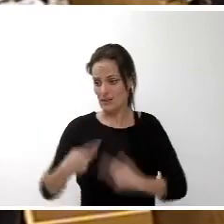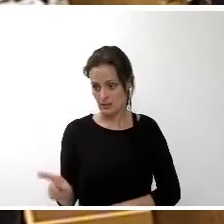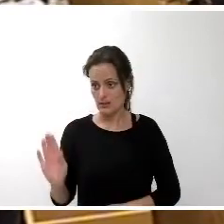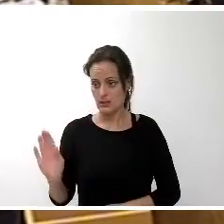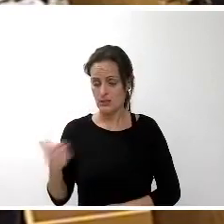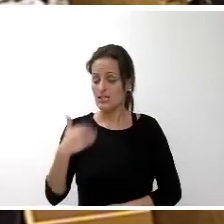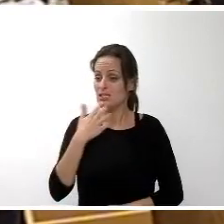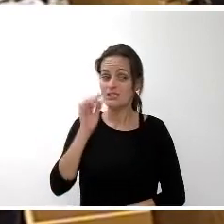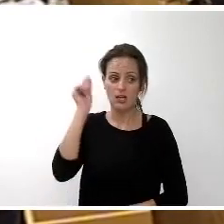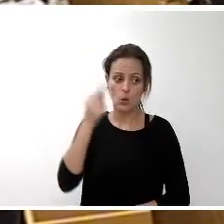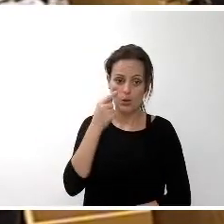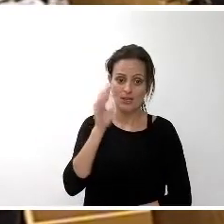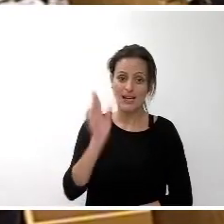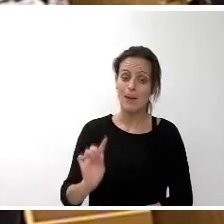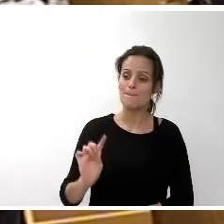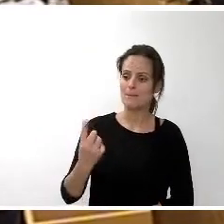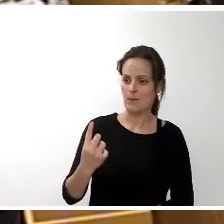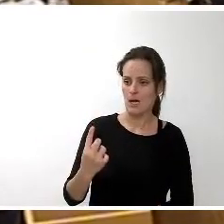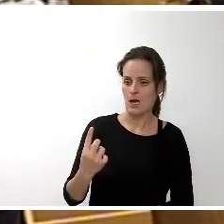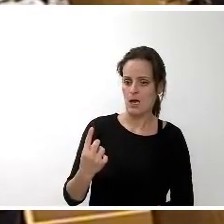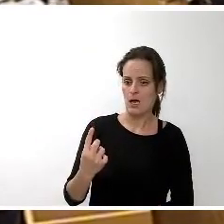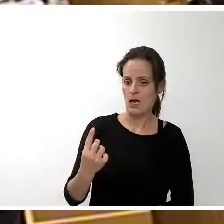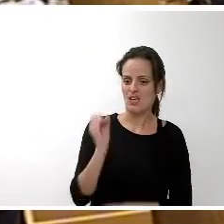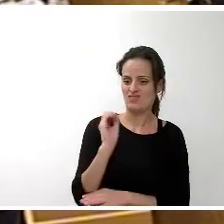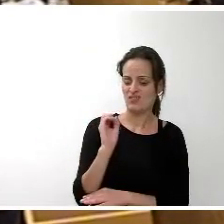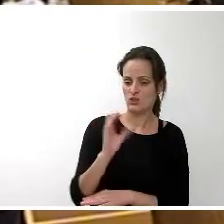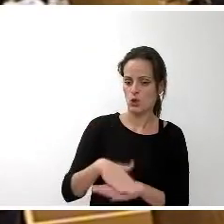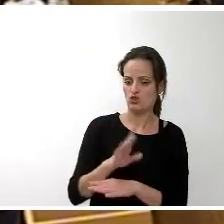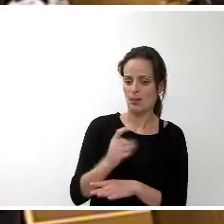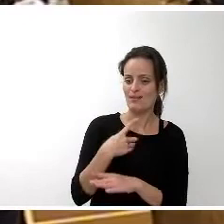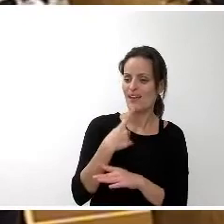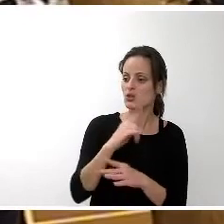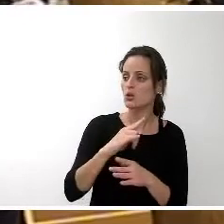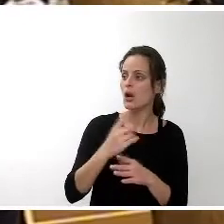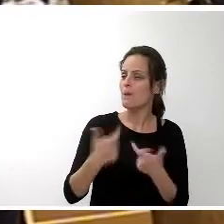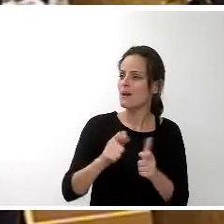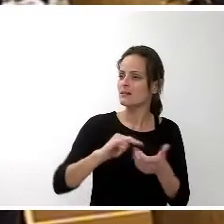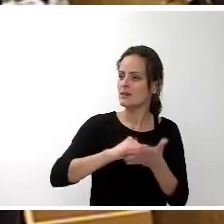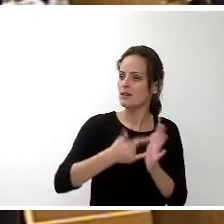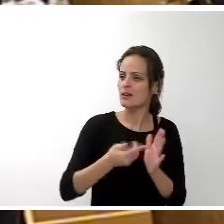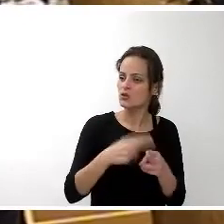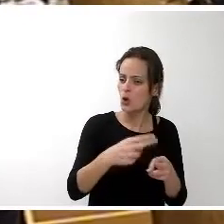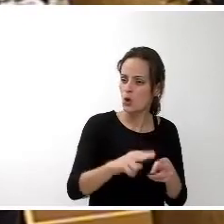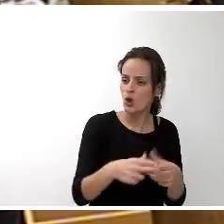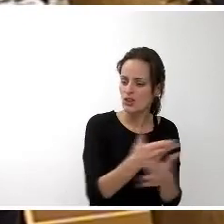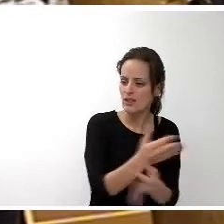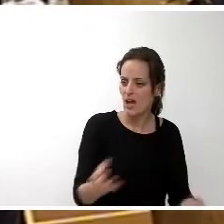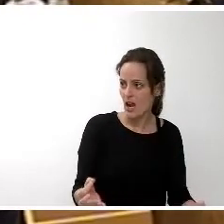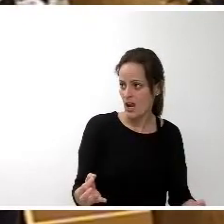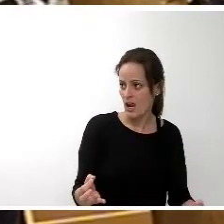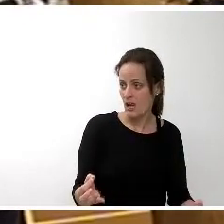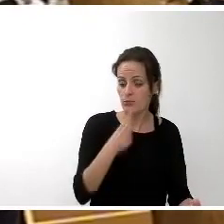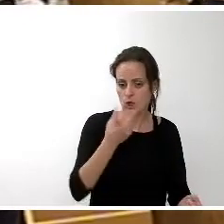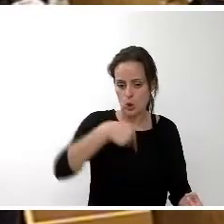en la primera intervención nada más que ha hablado de la parte social de este proyecto de presupuesto porque es de la que nos sentimos